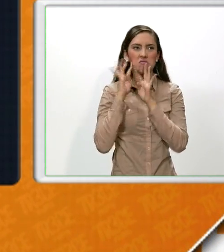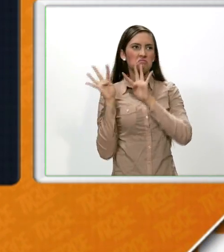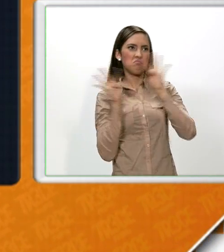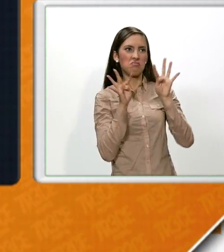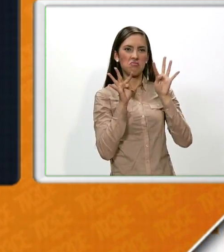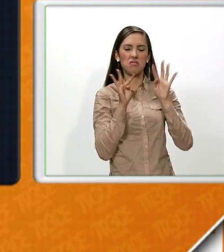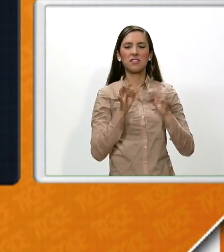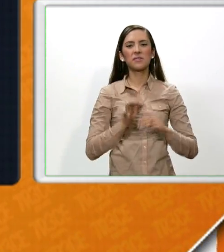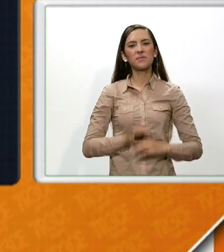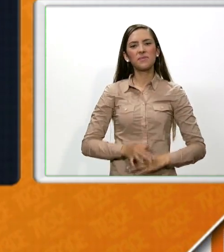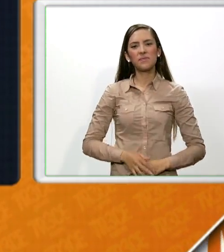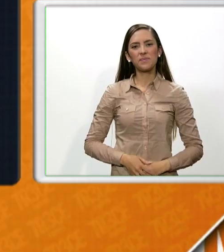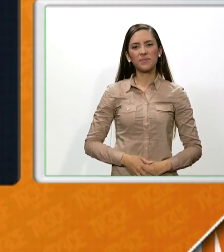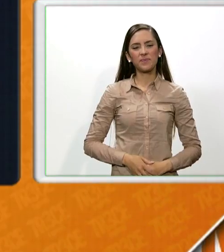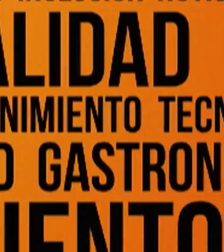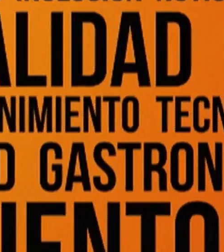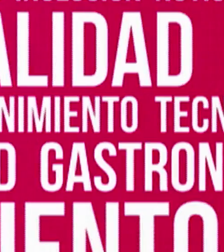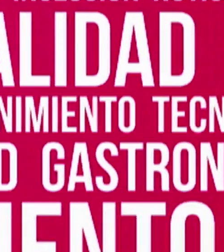libre.